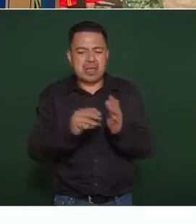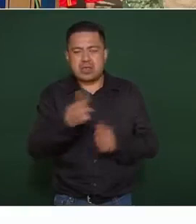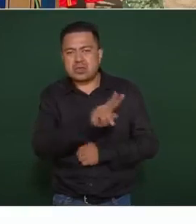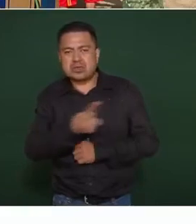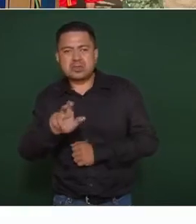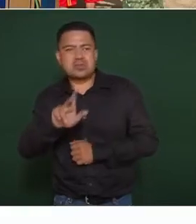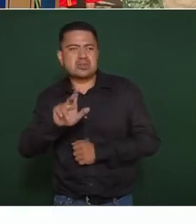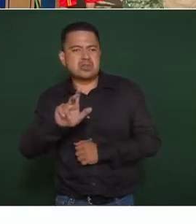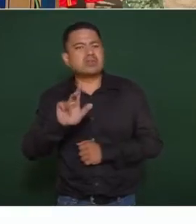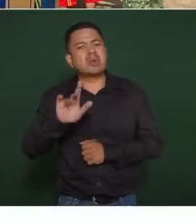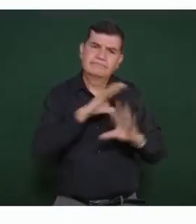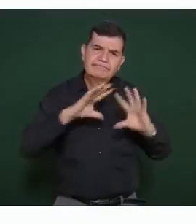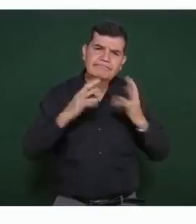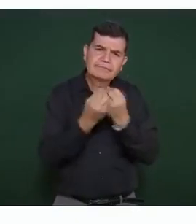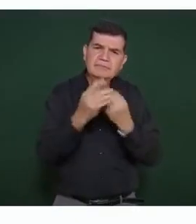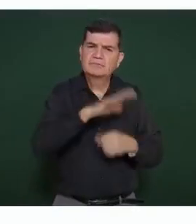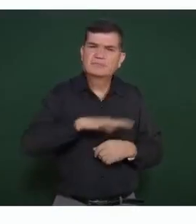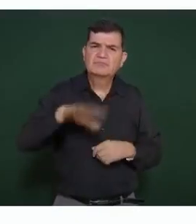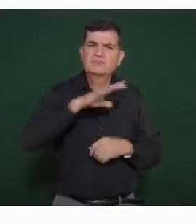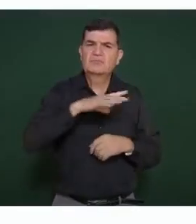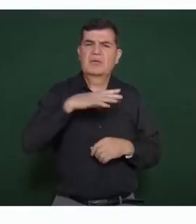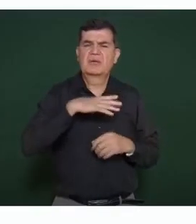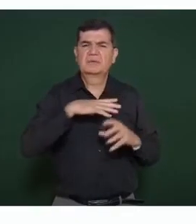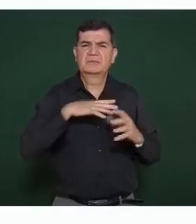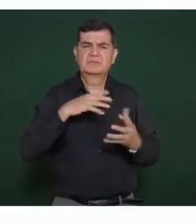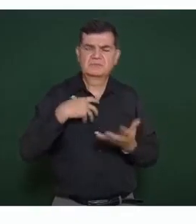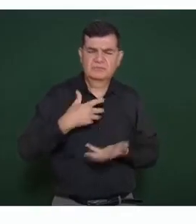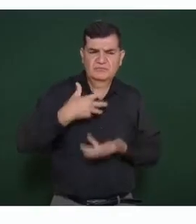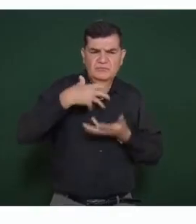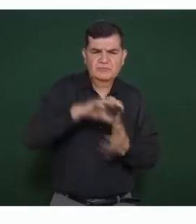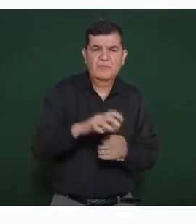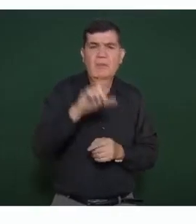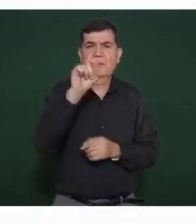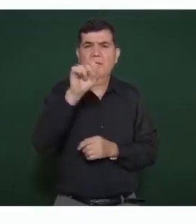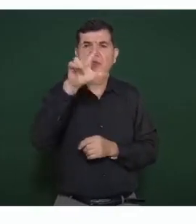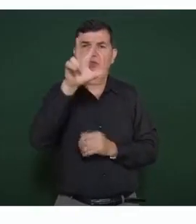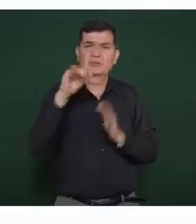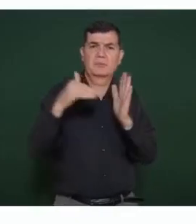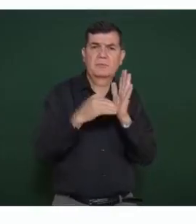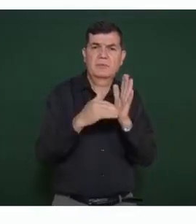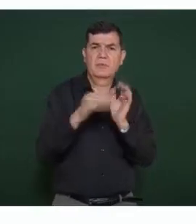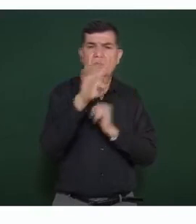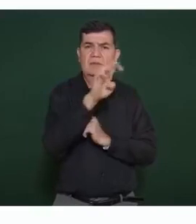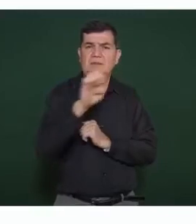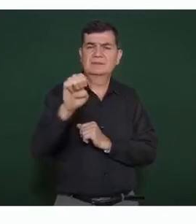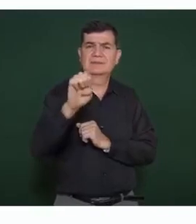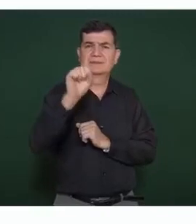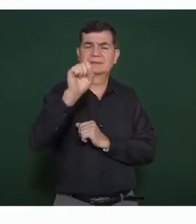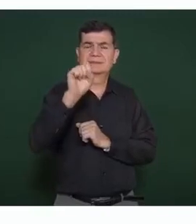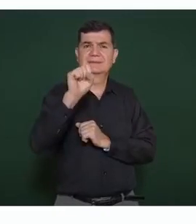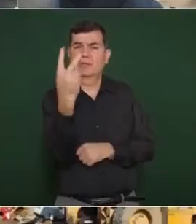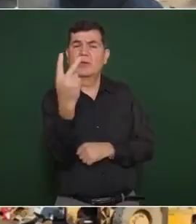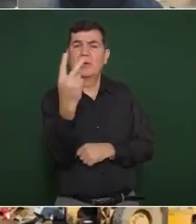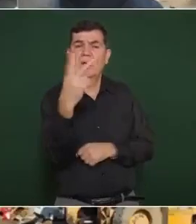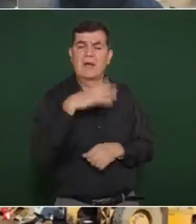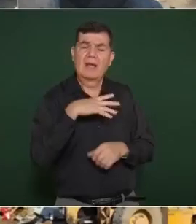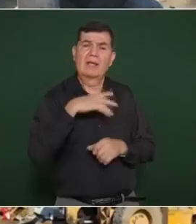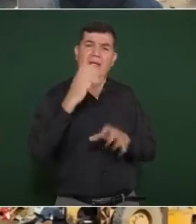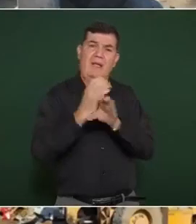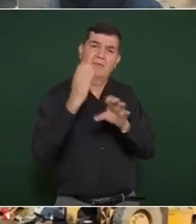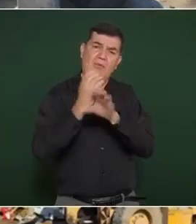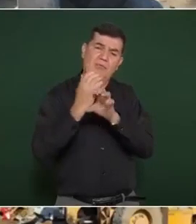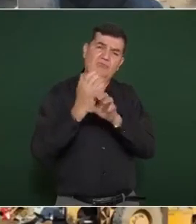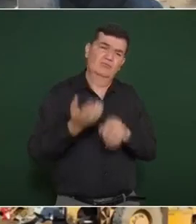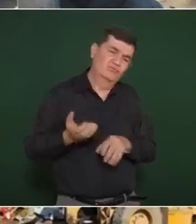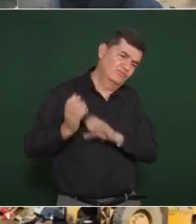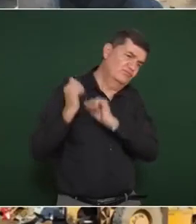paquetes de enseres y se ha invertido más de 28.400 millones de pesos en acciones de gobierno. Durante la